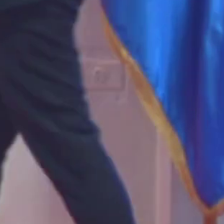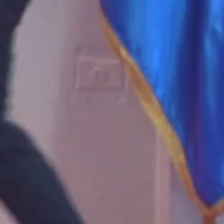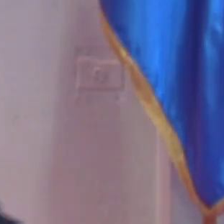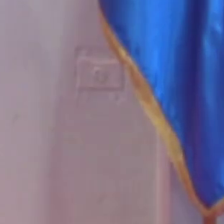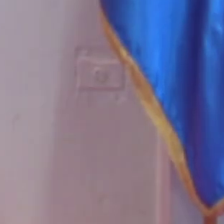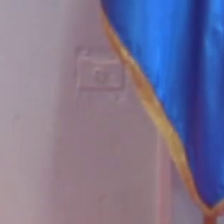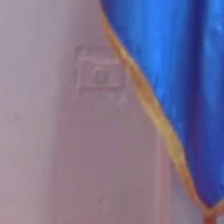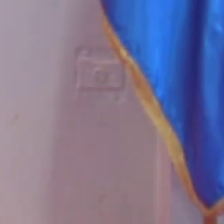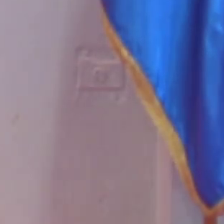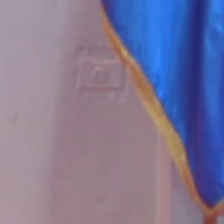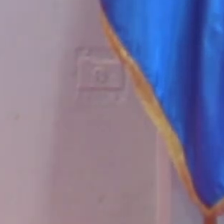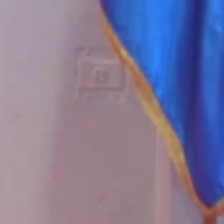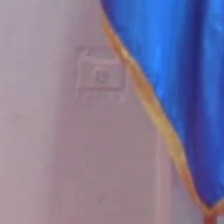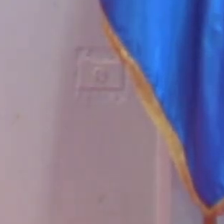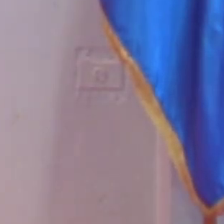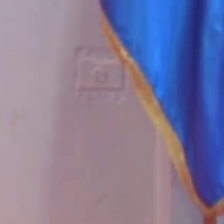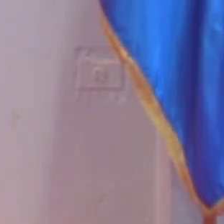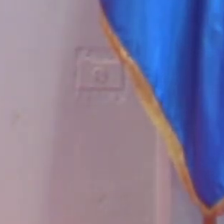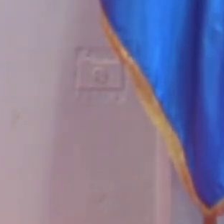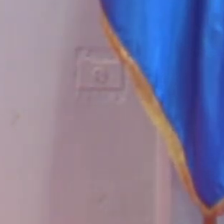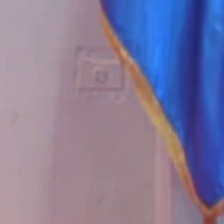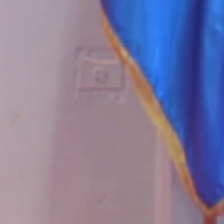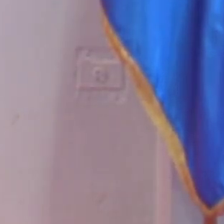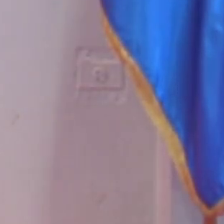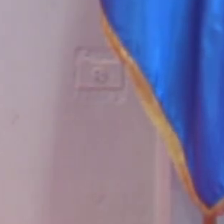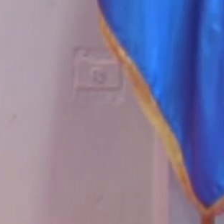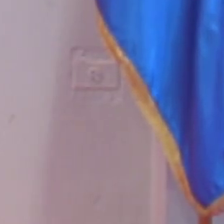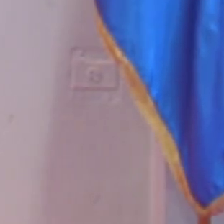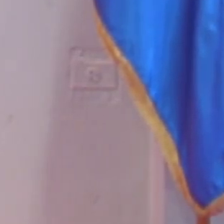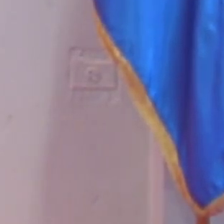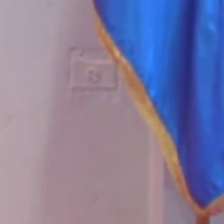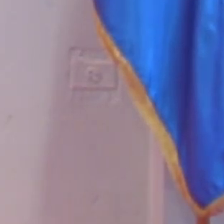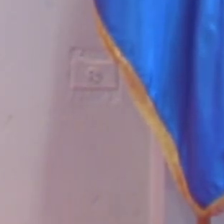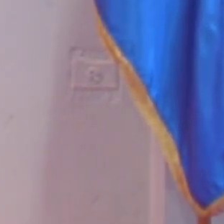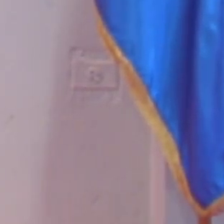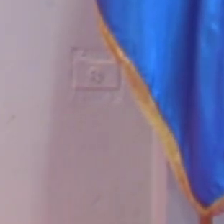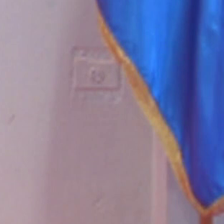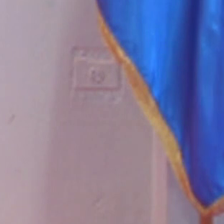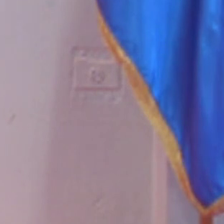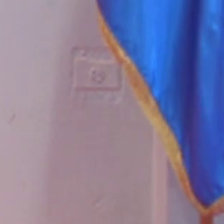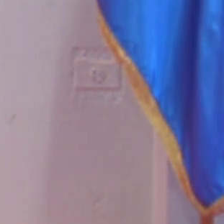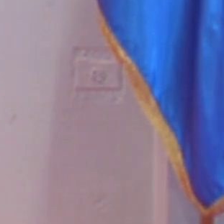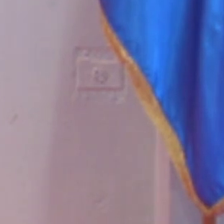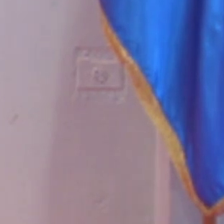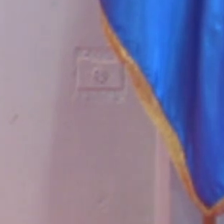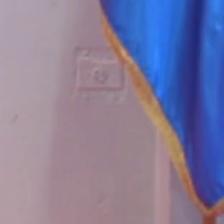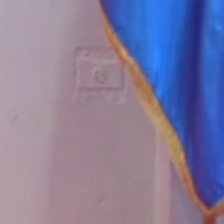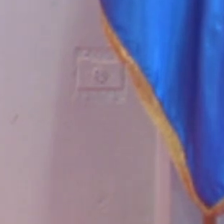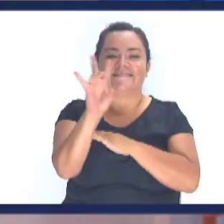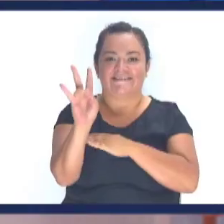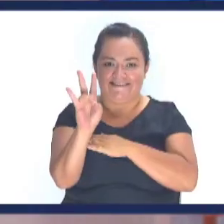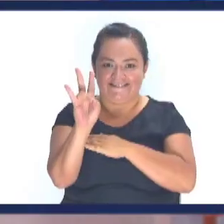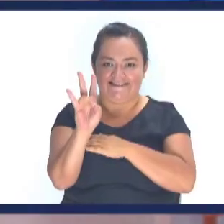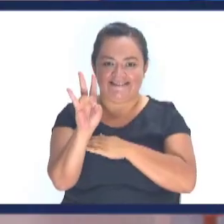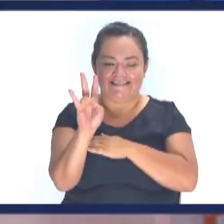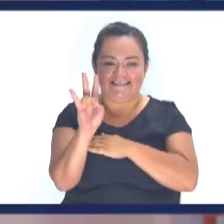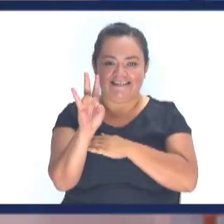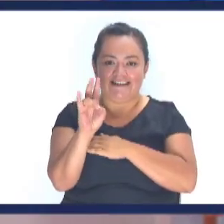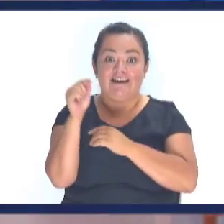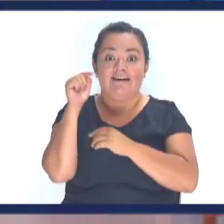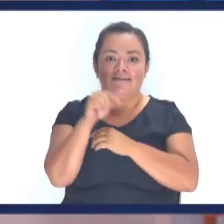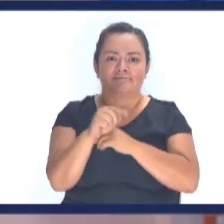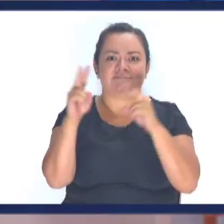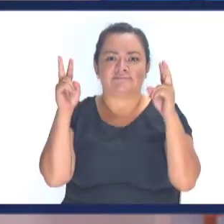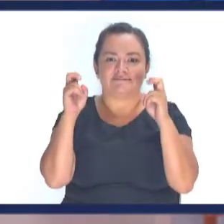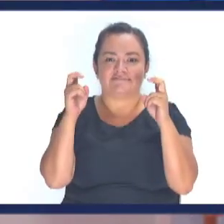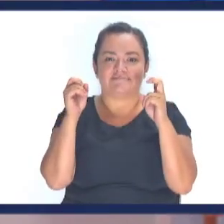Abramos la palabra del Señor del Evangelio de Juan capítulo 12 versículo 27 y vamos a hablar de el tipo de